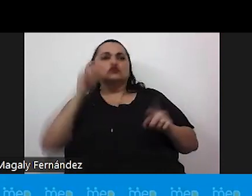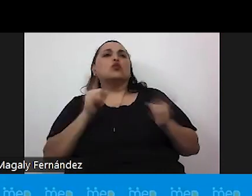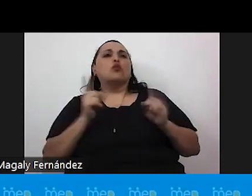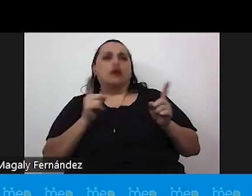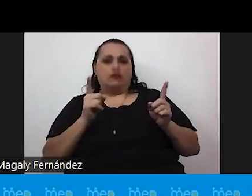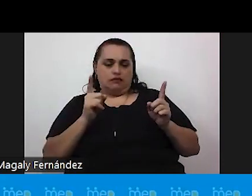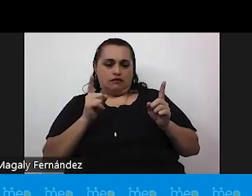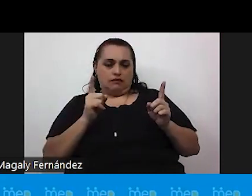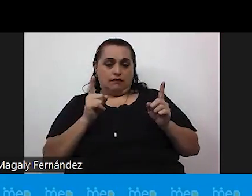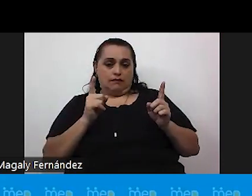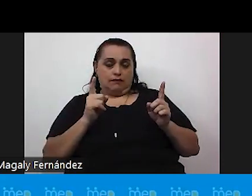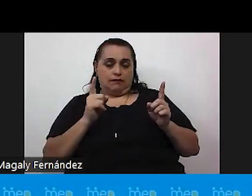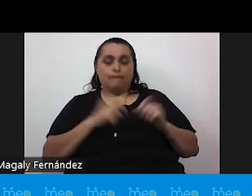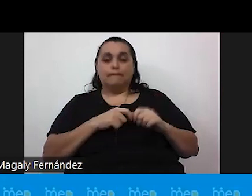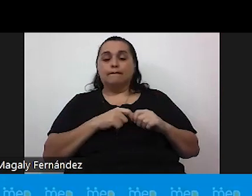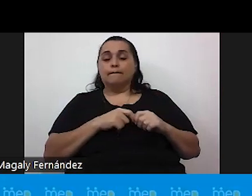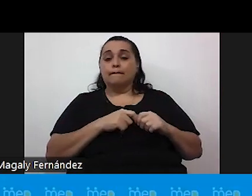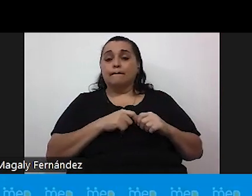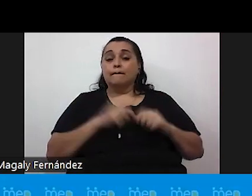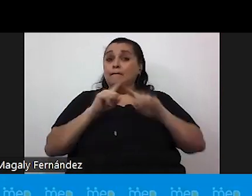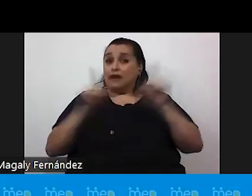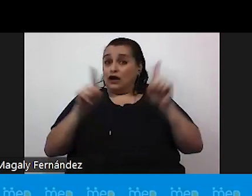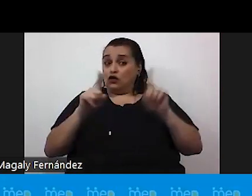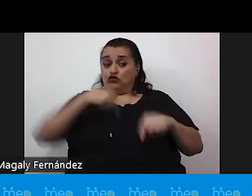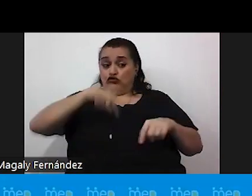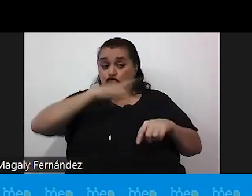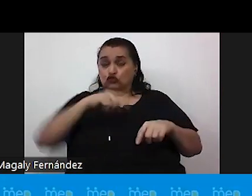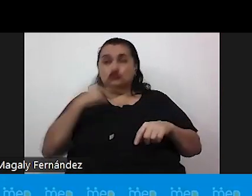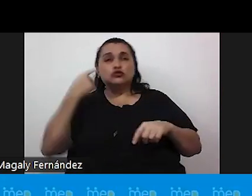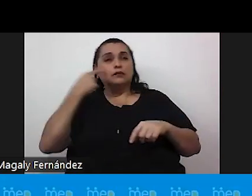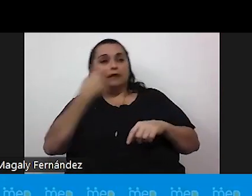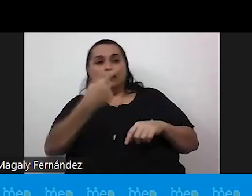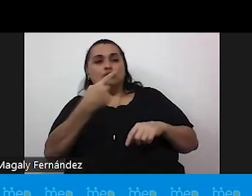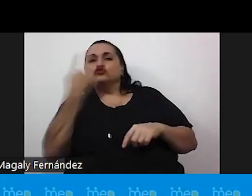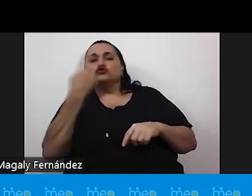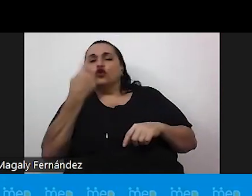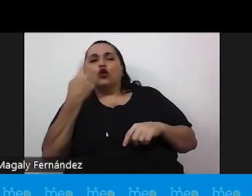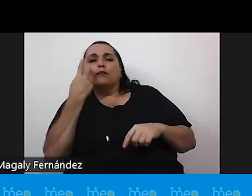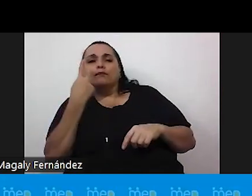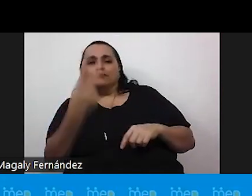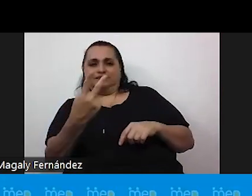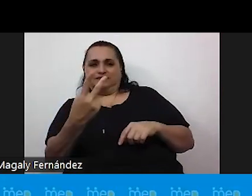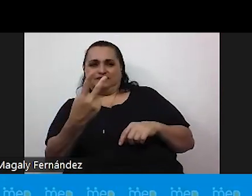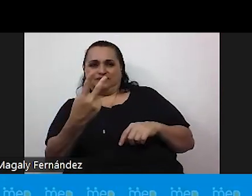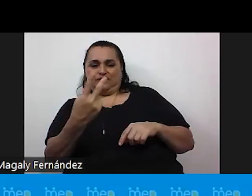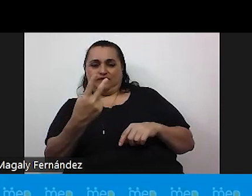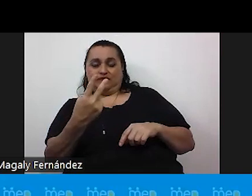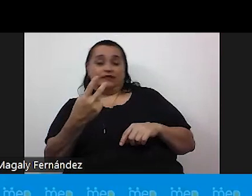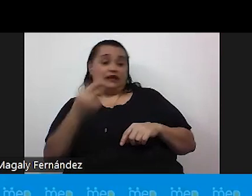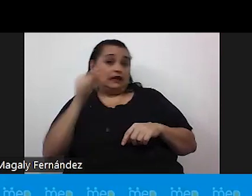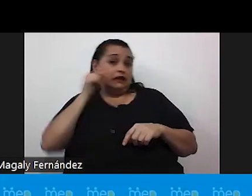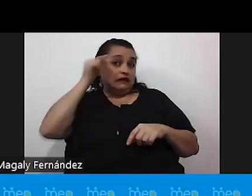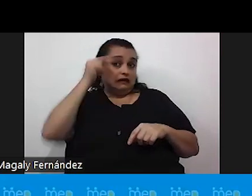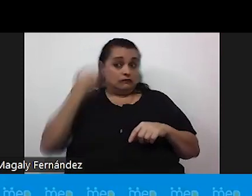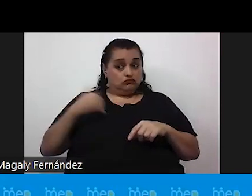Sin embargo, nos llevamos únicamente por la parte fenotípica, por la parte visual. El género son